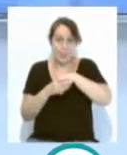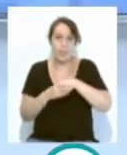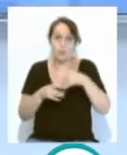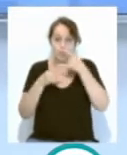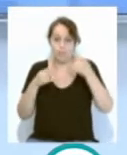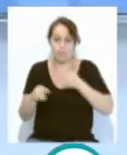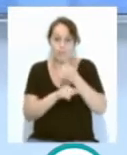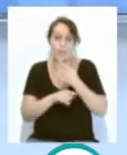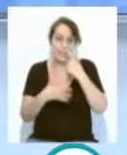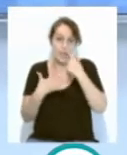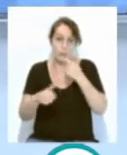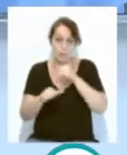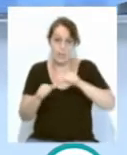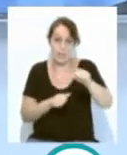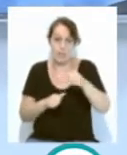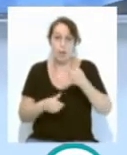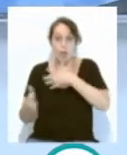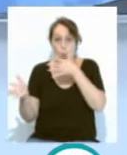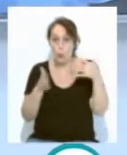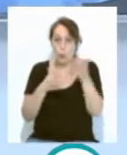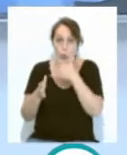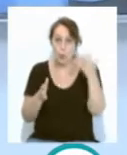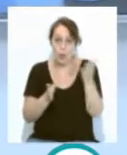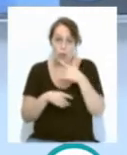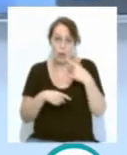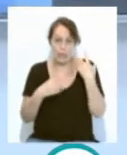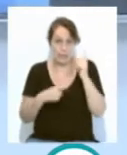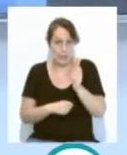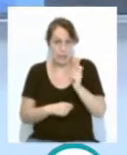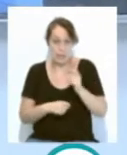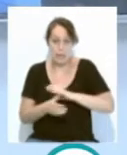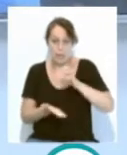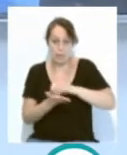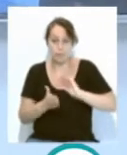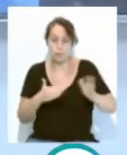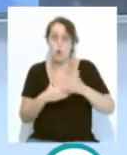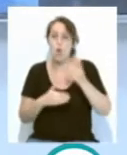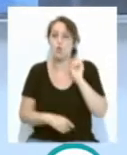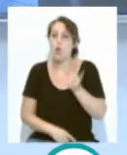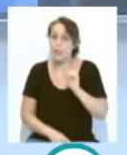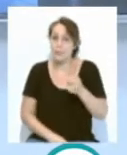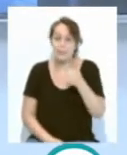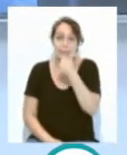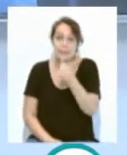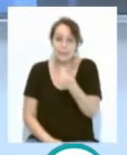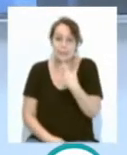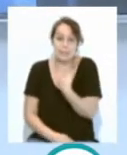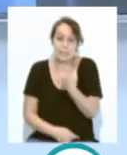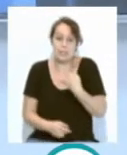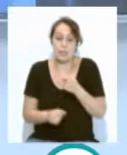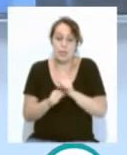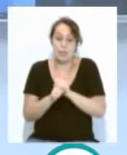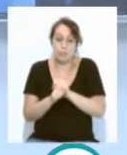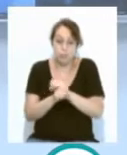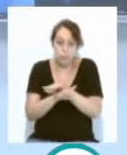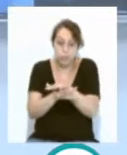obligatoria a partir de seis años, la ventilación frecuente y el cierre de los centros únicamente si se estima que se han descontrolado